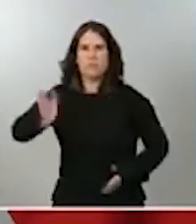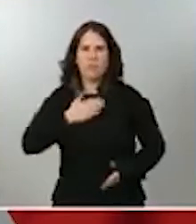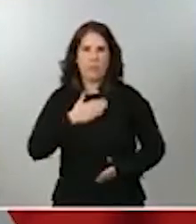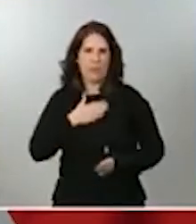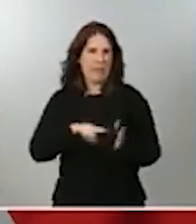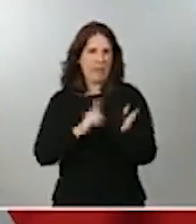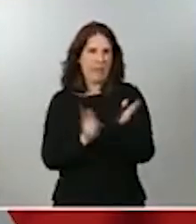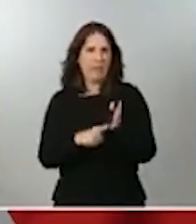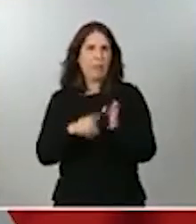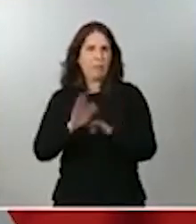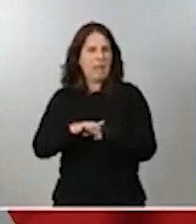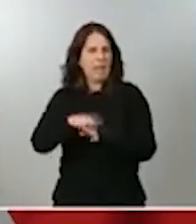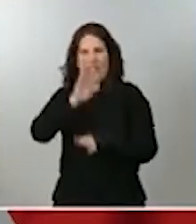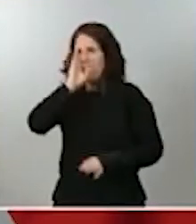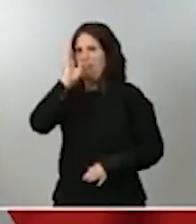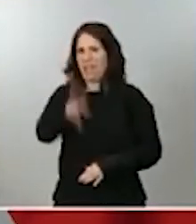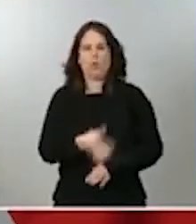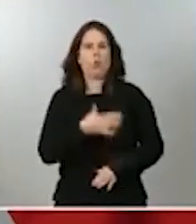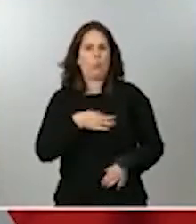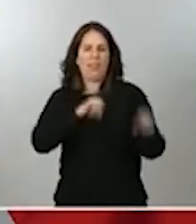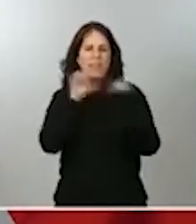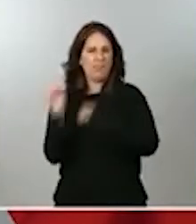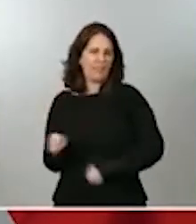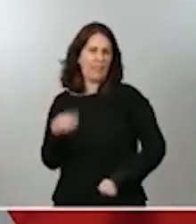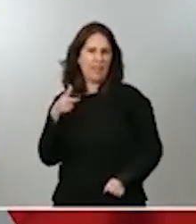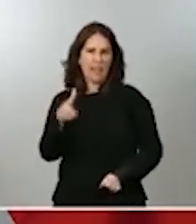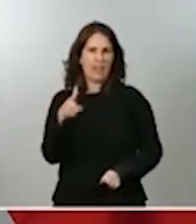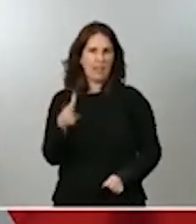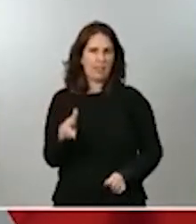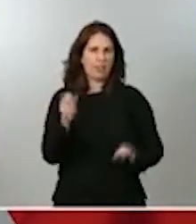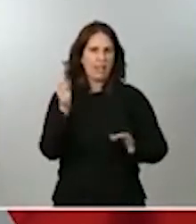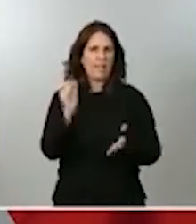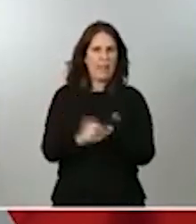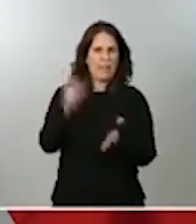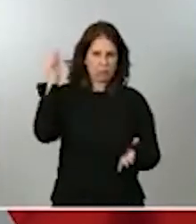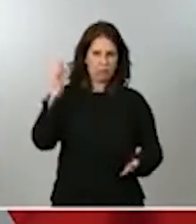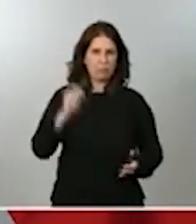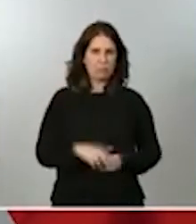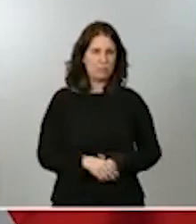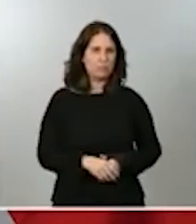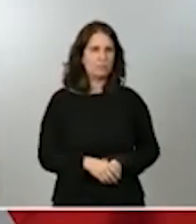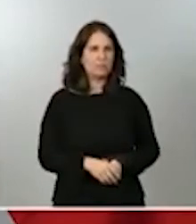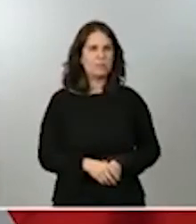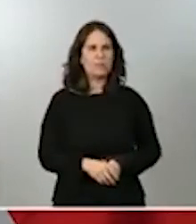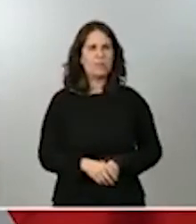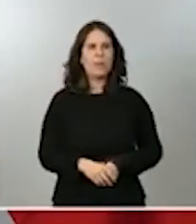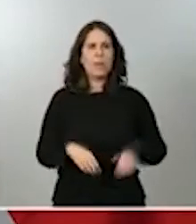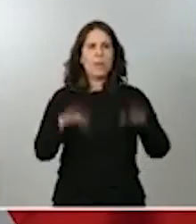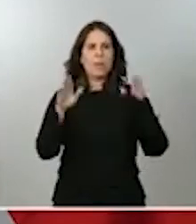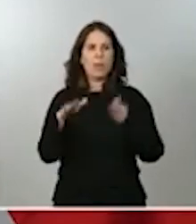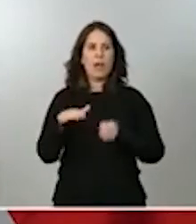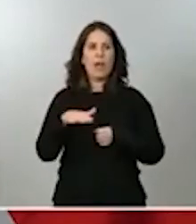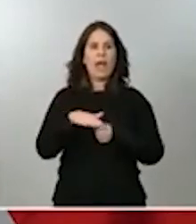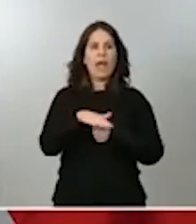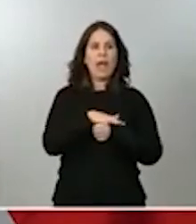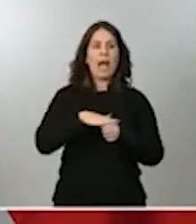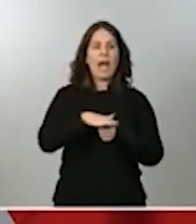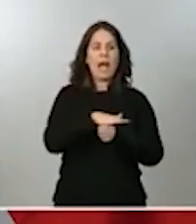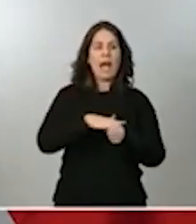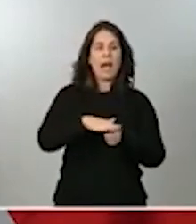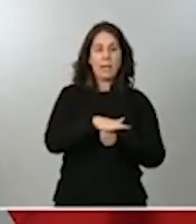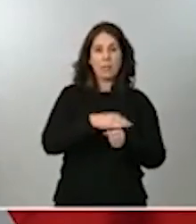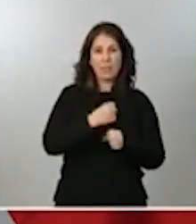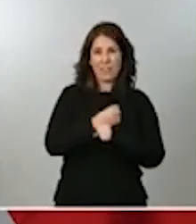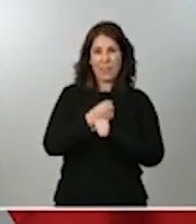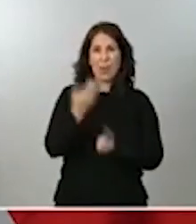poder defender estos derechos con carácter inmediato. Pero también, en el ámbito de la inspección de trabajo, justo porque es una vulneración de